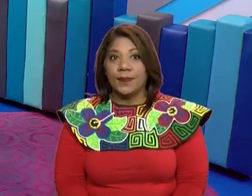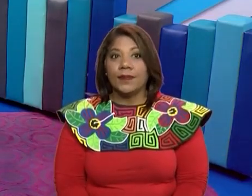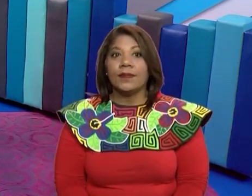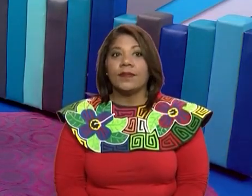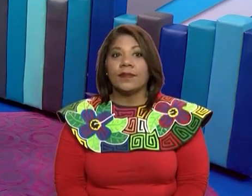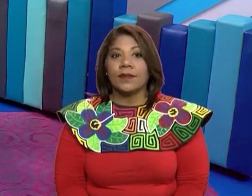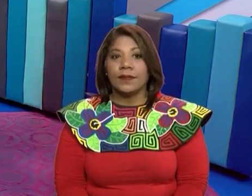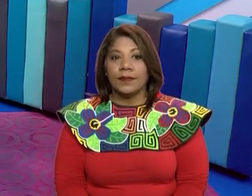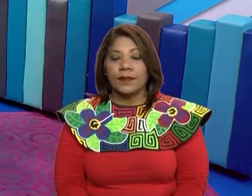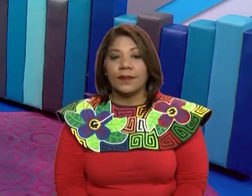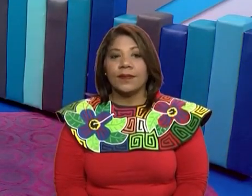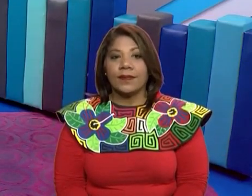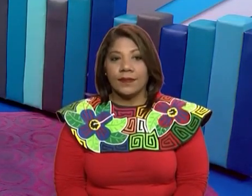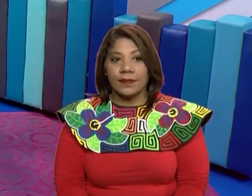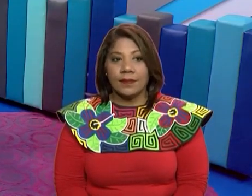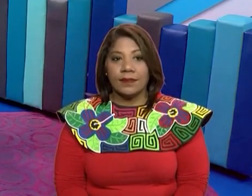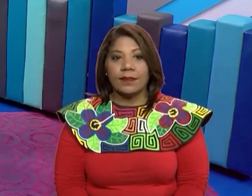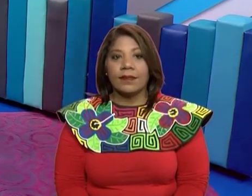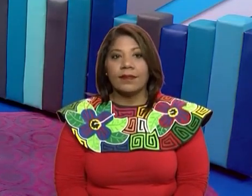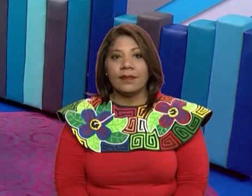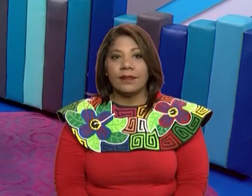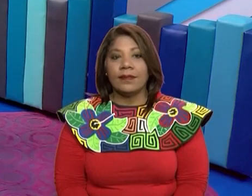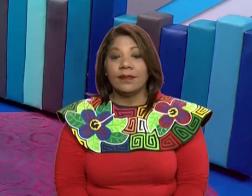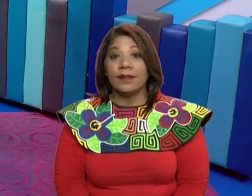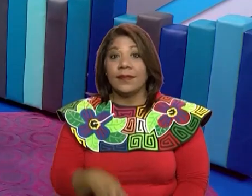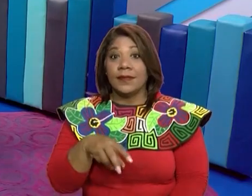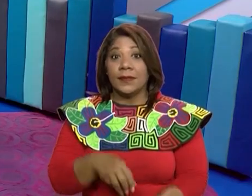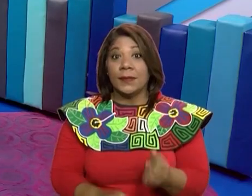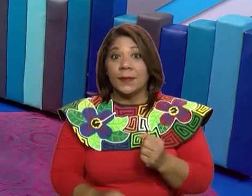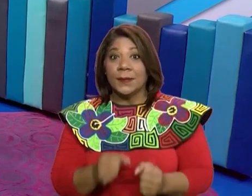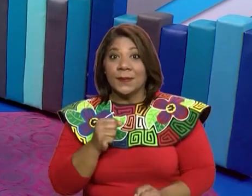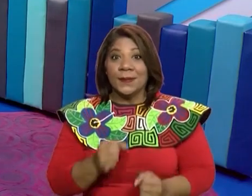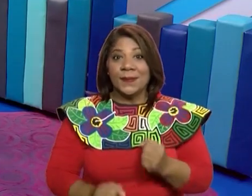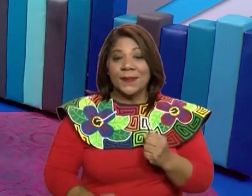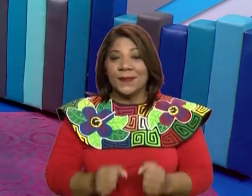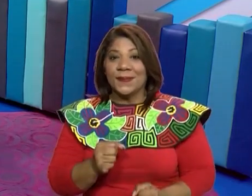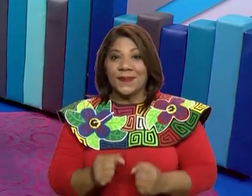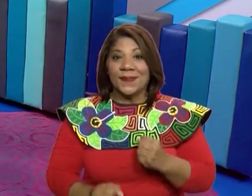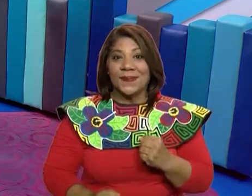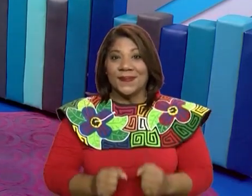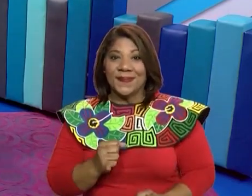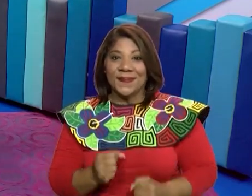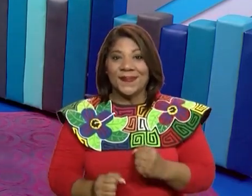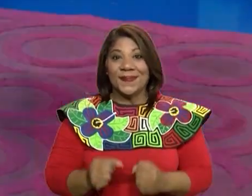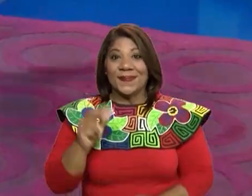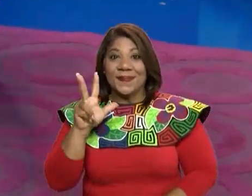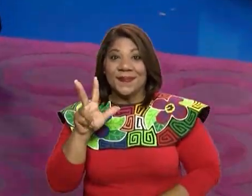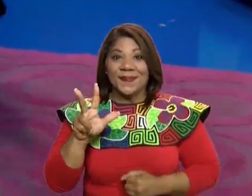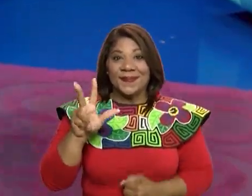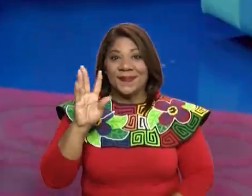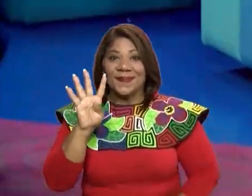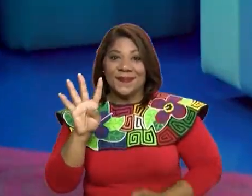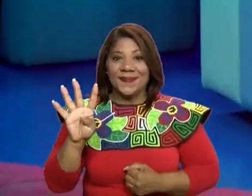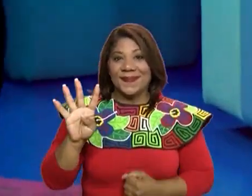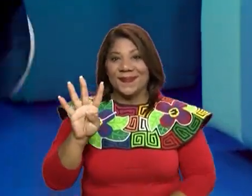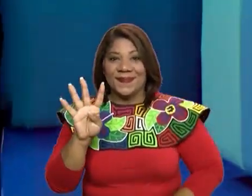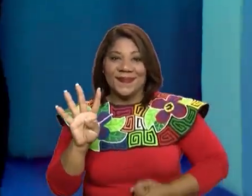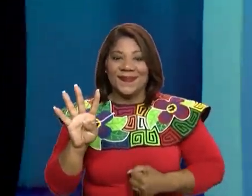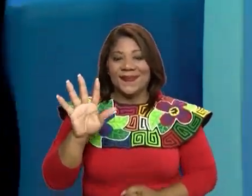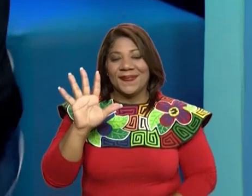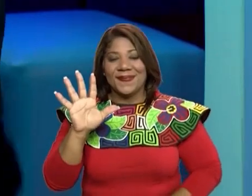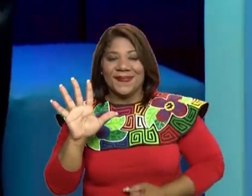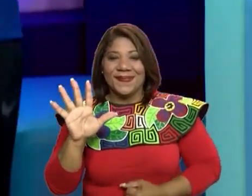empezando con las piernas, trotes ya. 1, 2, 3, 4,